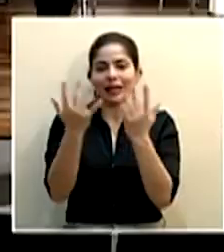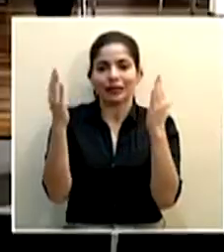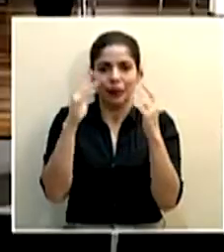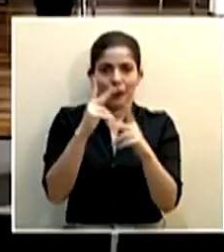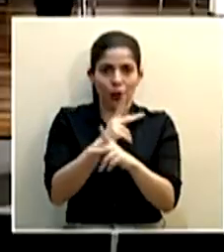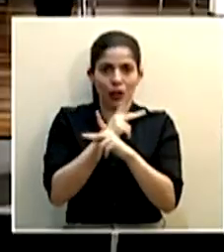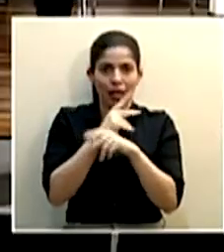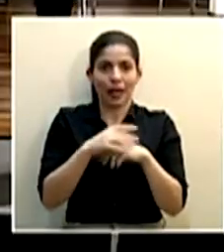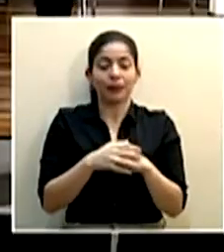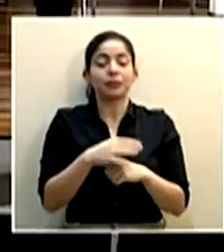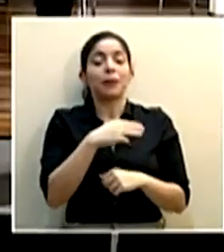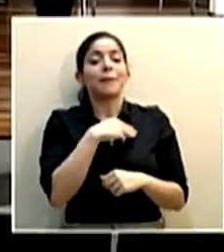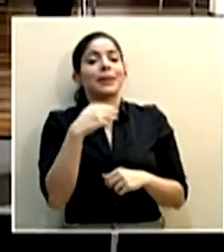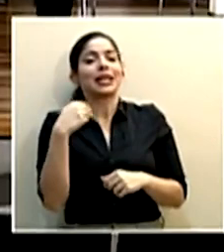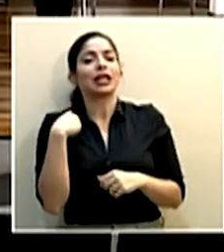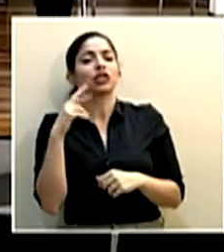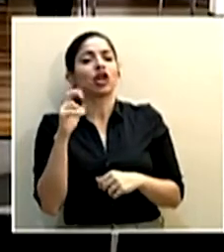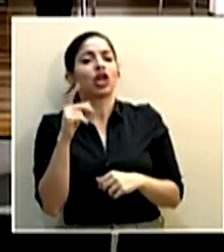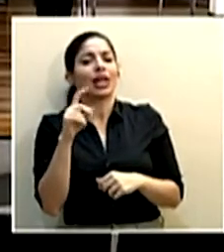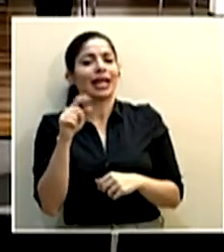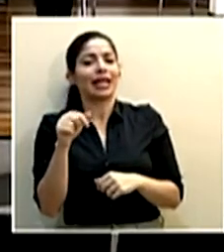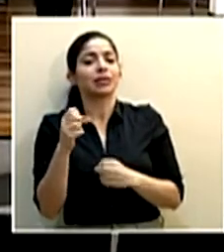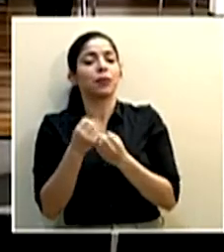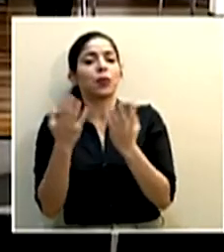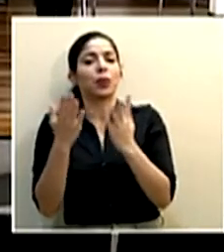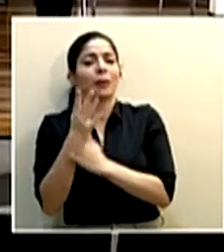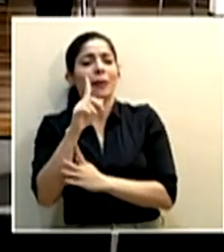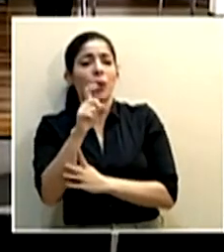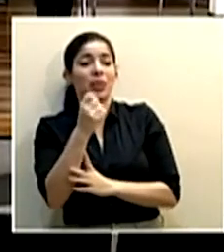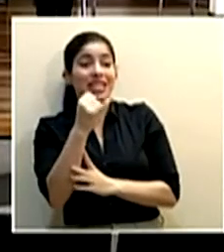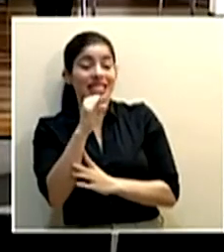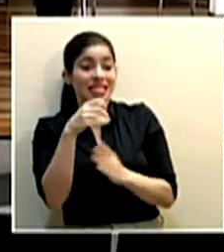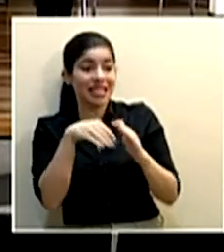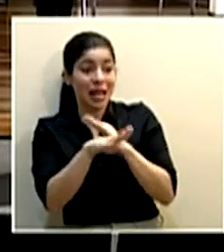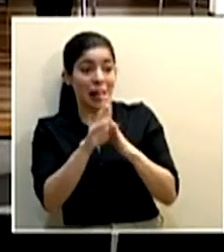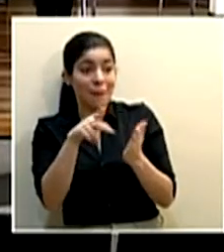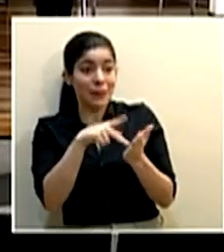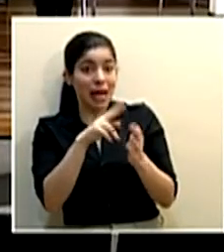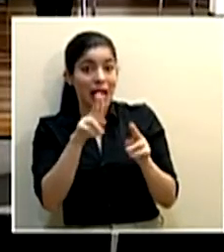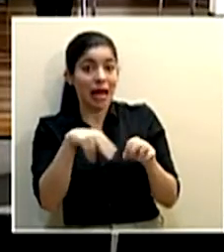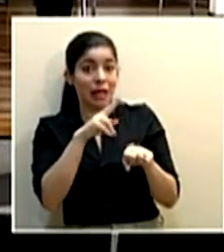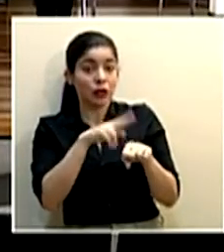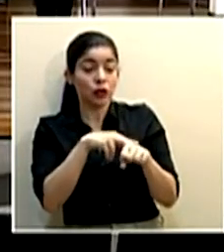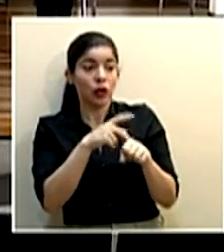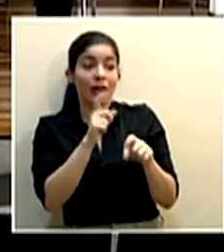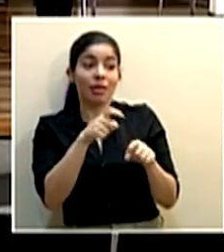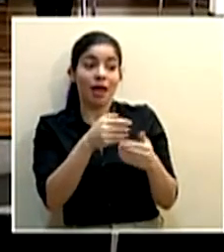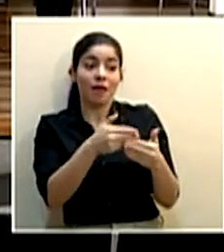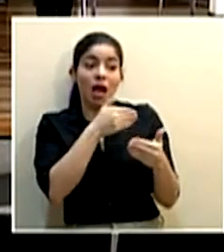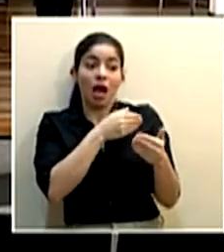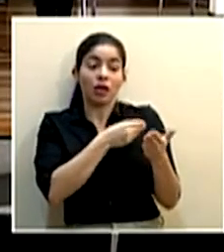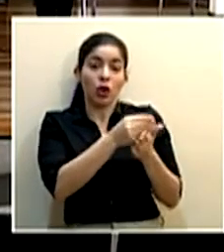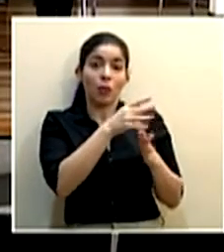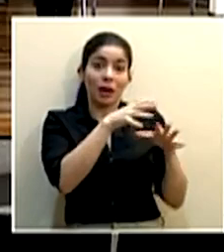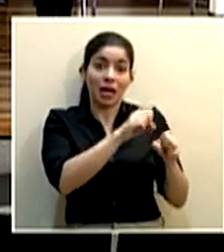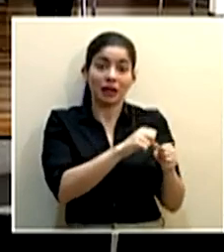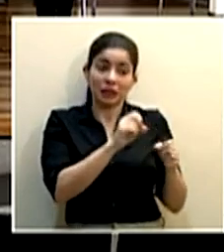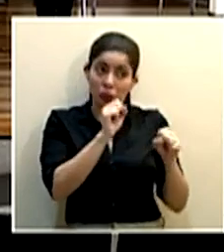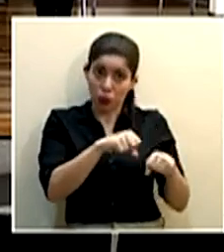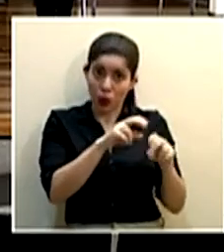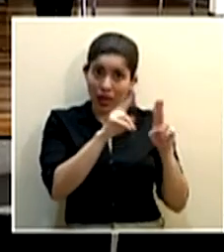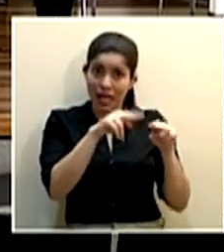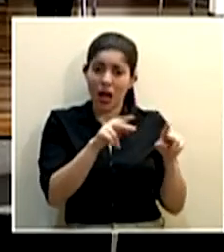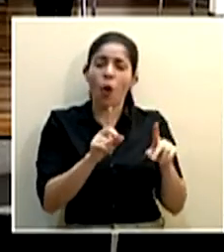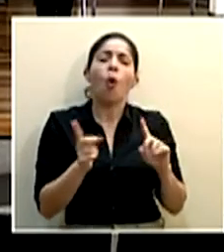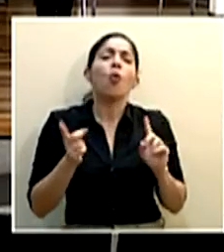Rodríguez nos consulta Multimedios si la entrada a los parques nacionales será de compra previa se podrán hacer en línea o cuál